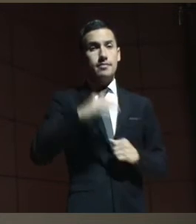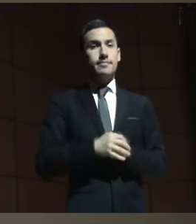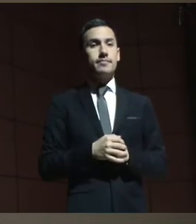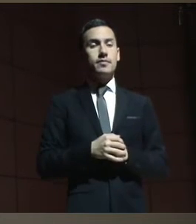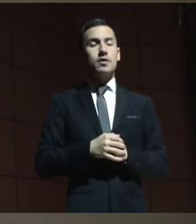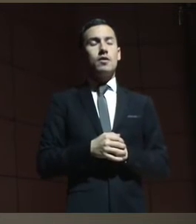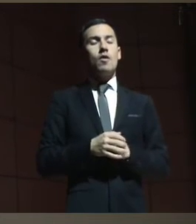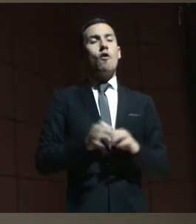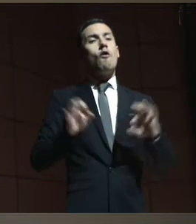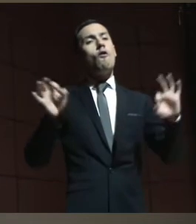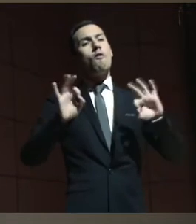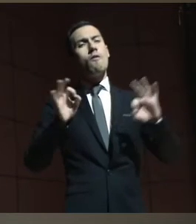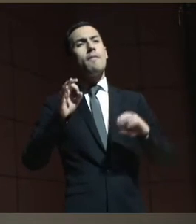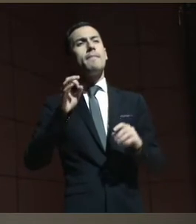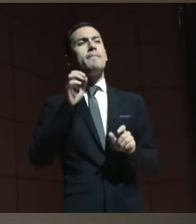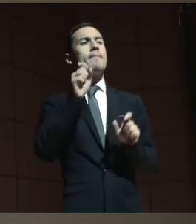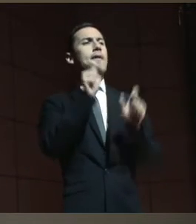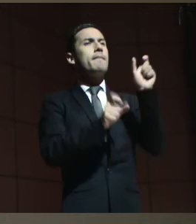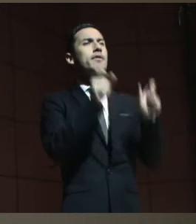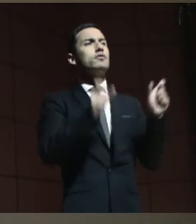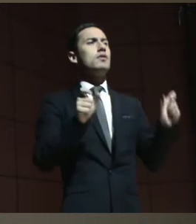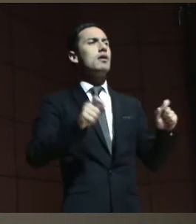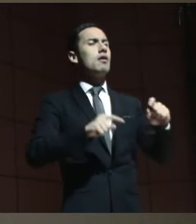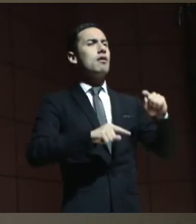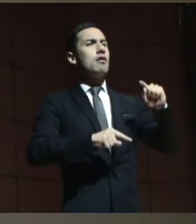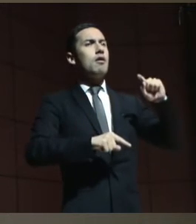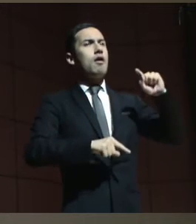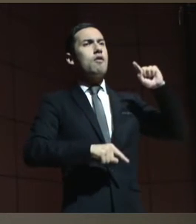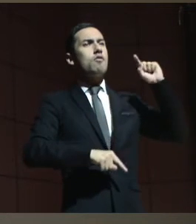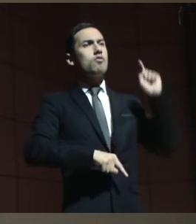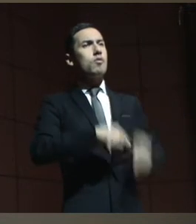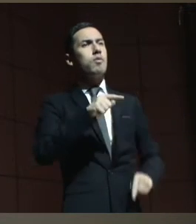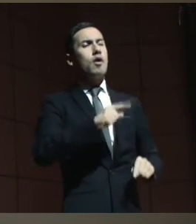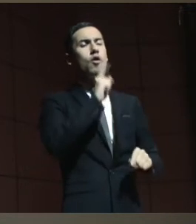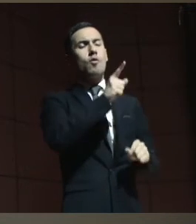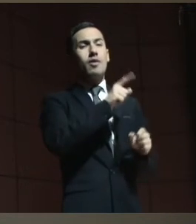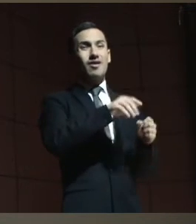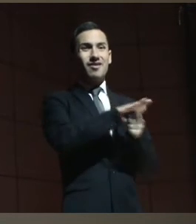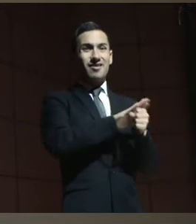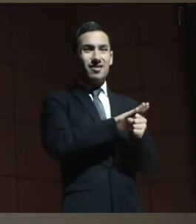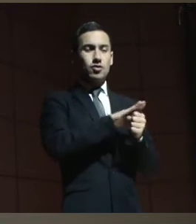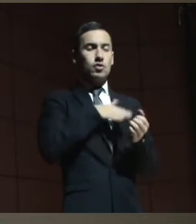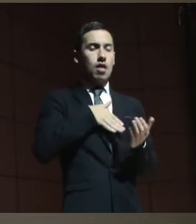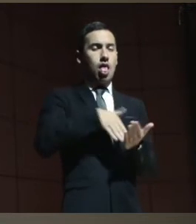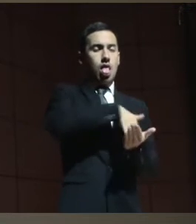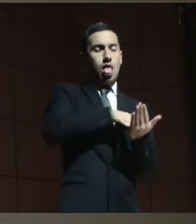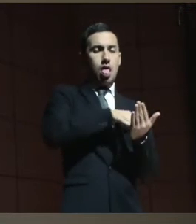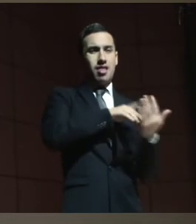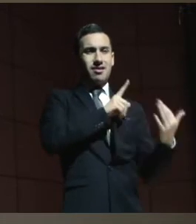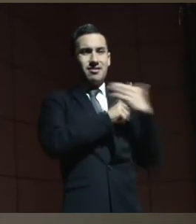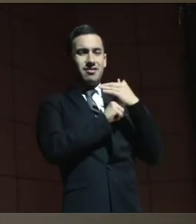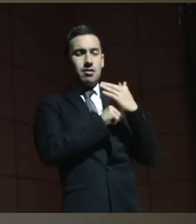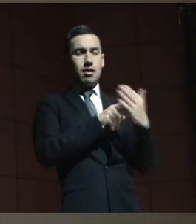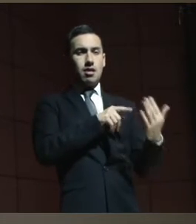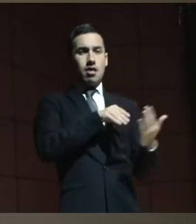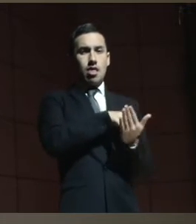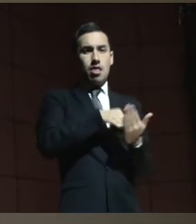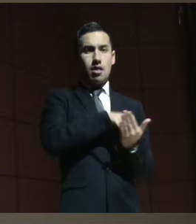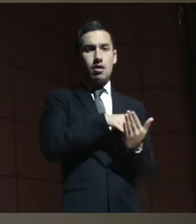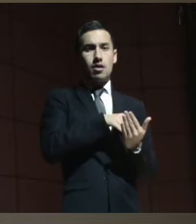personas no pueden, porque están en condición de vulnerabilidad, en el sentido de que no